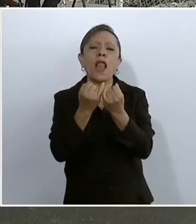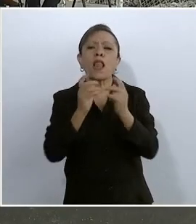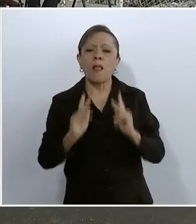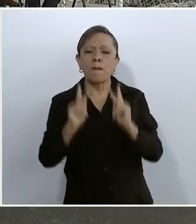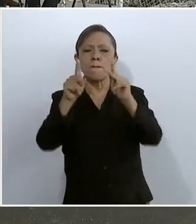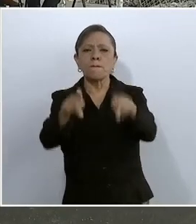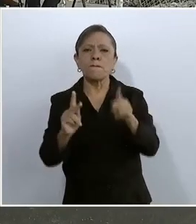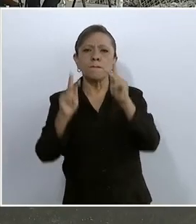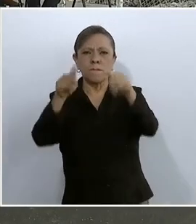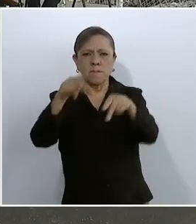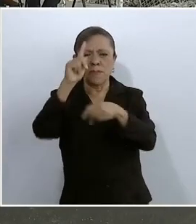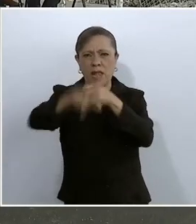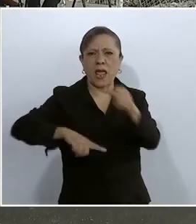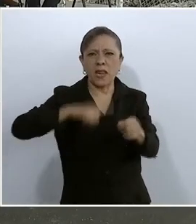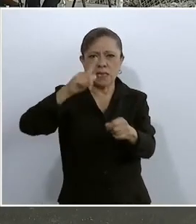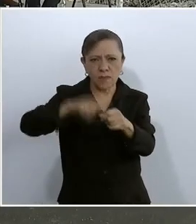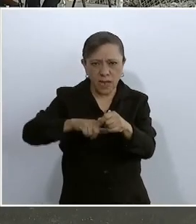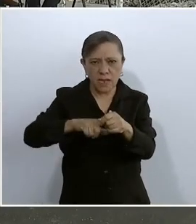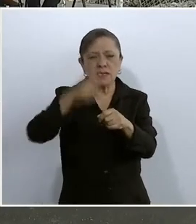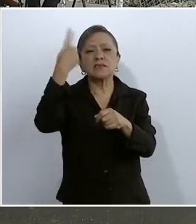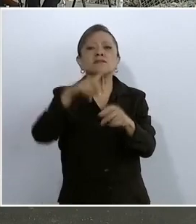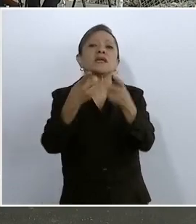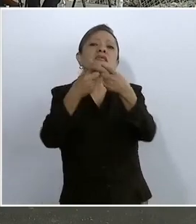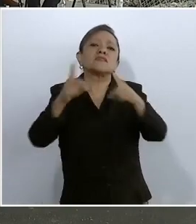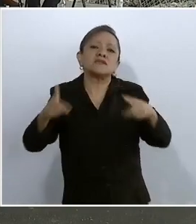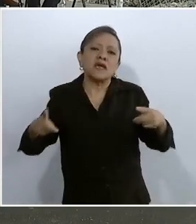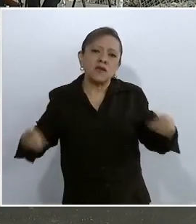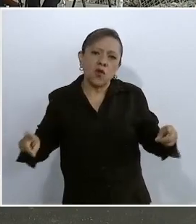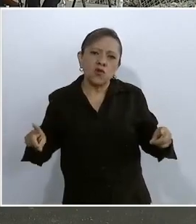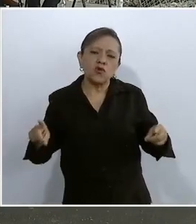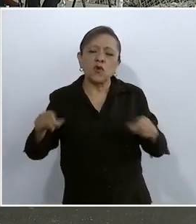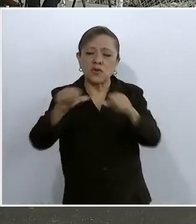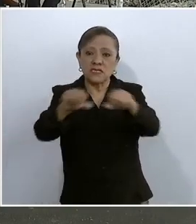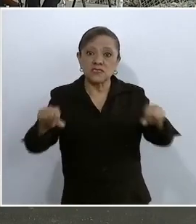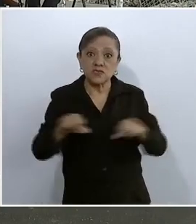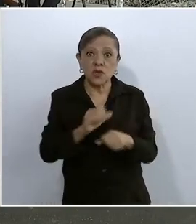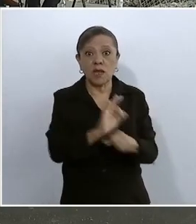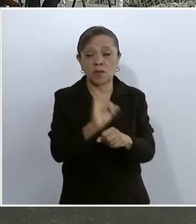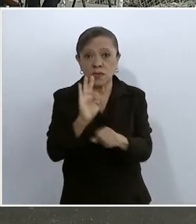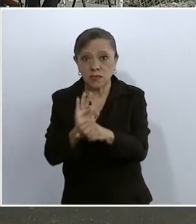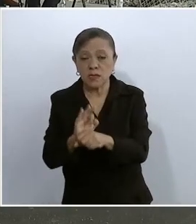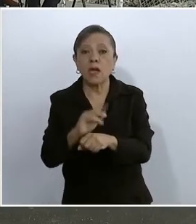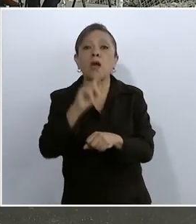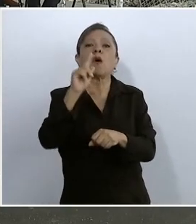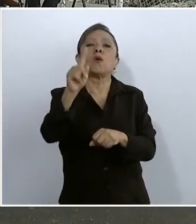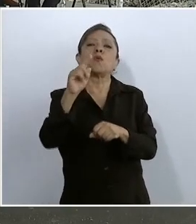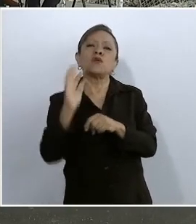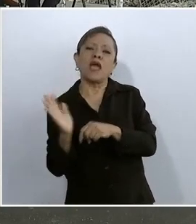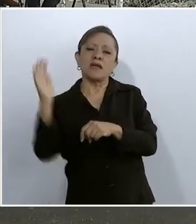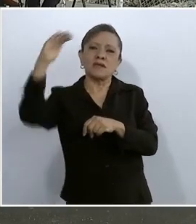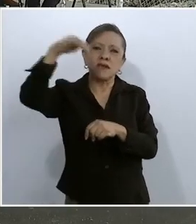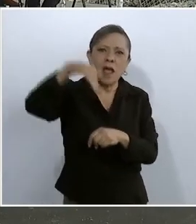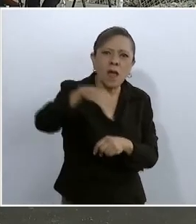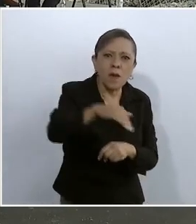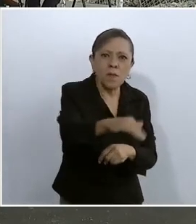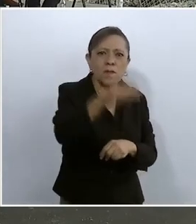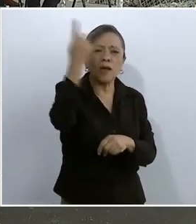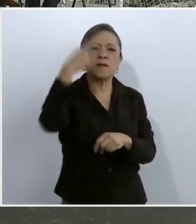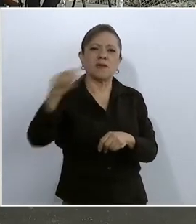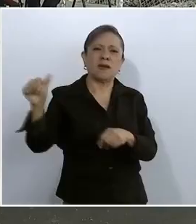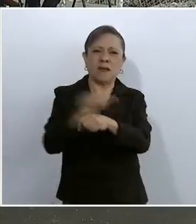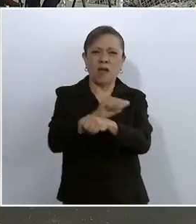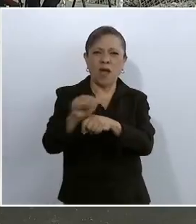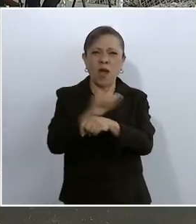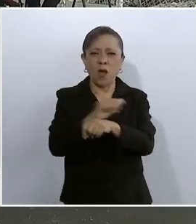la conservación y desarrollo del ecosistema en las zonas protegidas, una rampa de emergencia para la contención de vehículos que sufren pérdida de